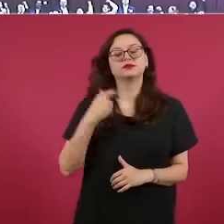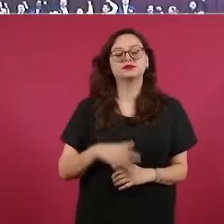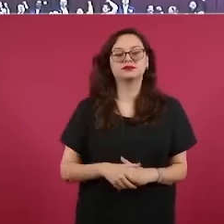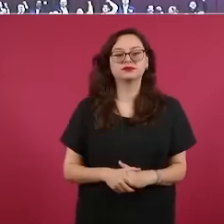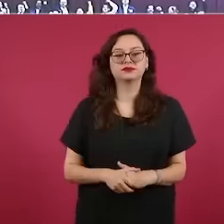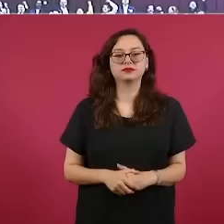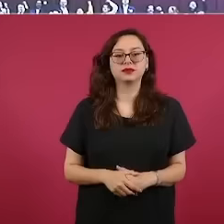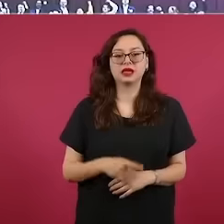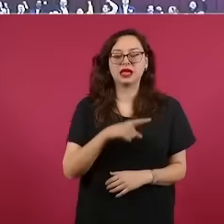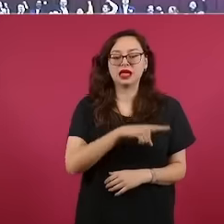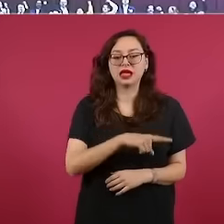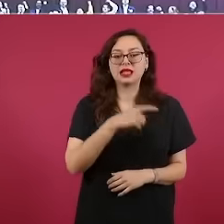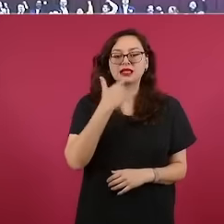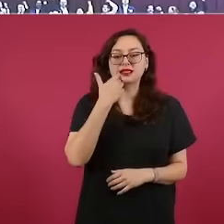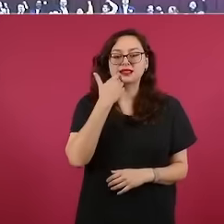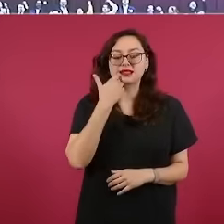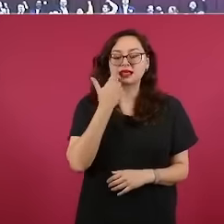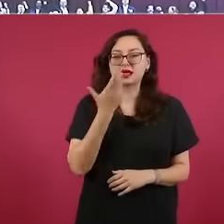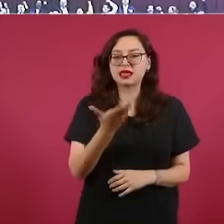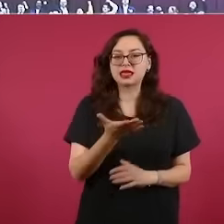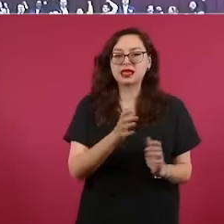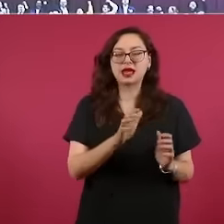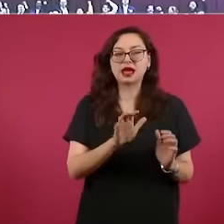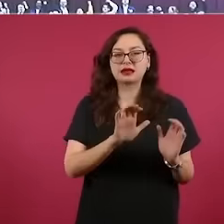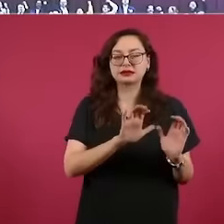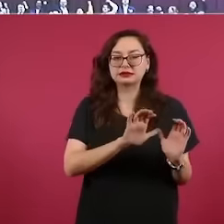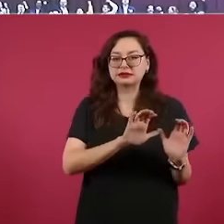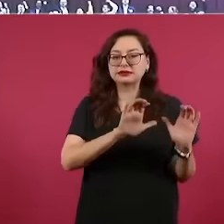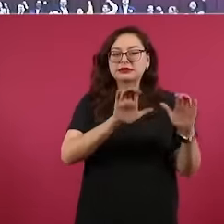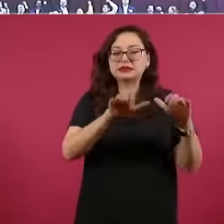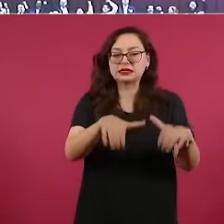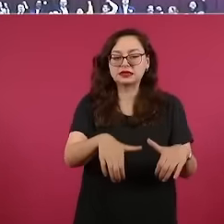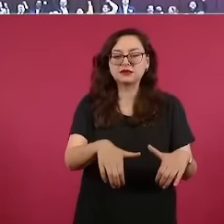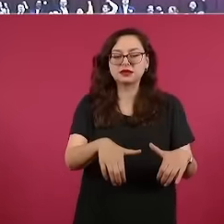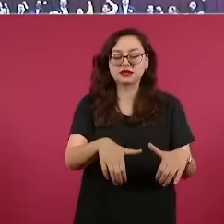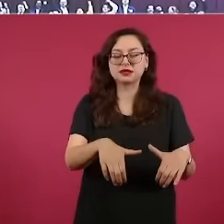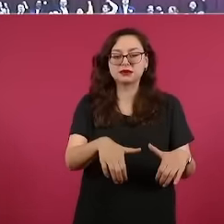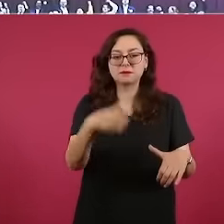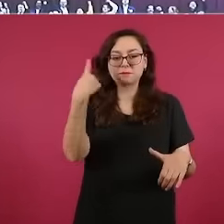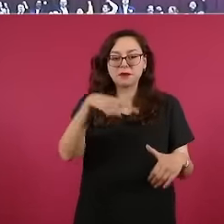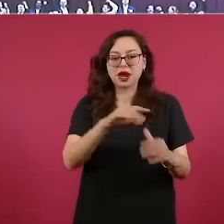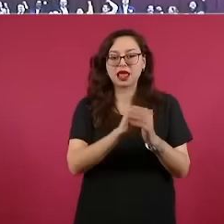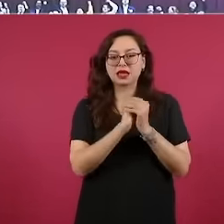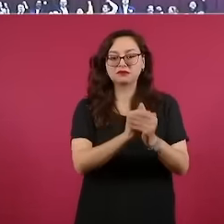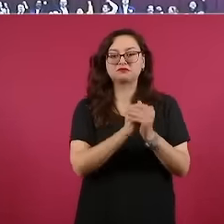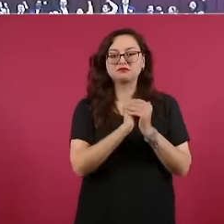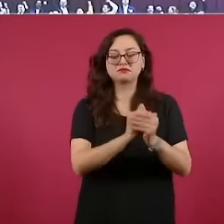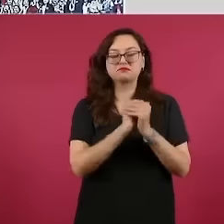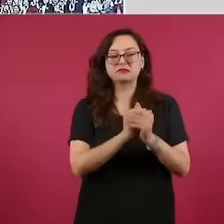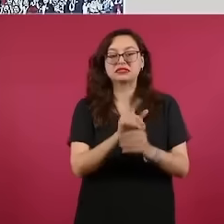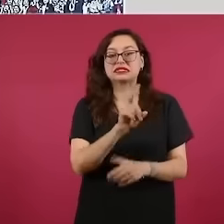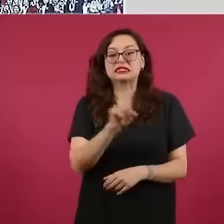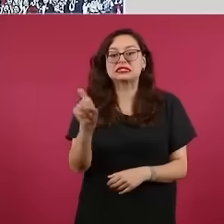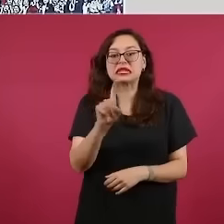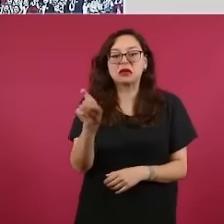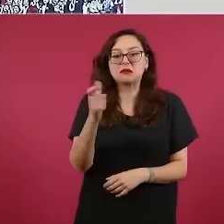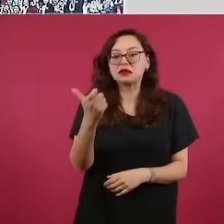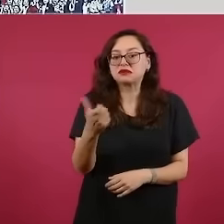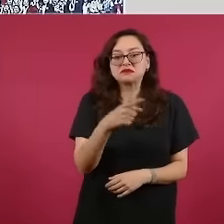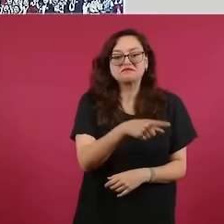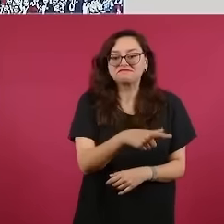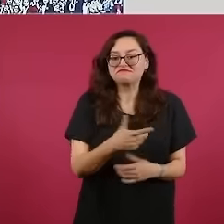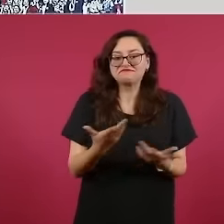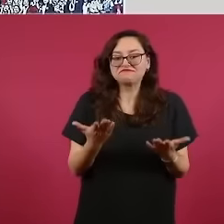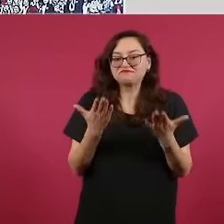creo que 100 pesos, él es de San Cristóbal de las Casas, no tenía y